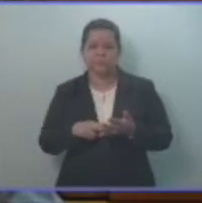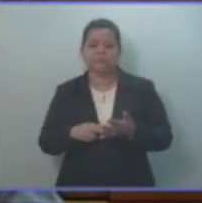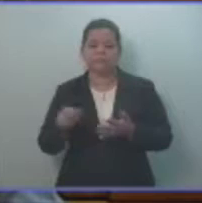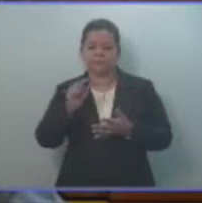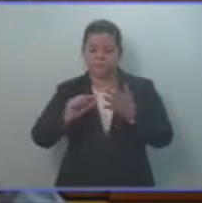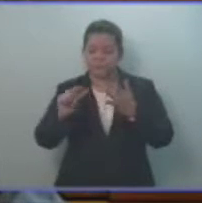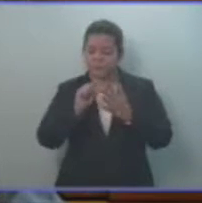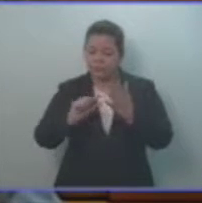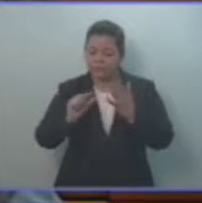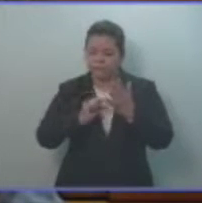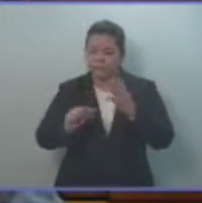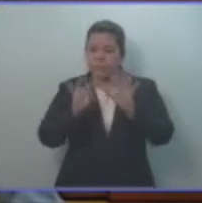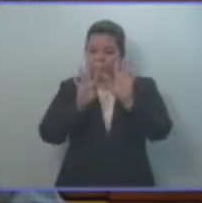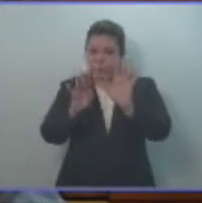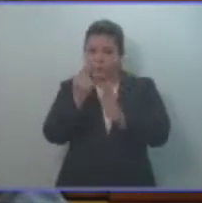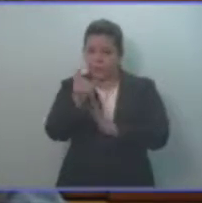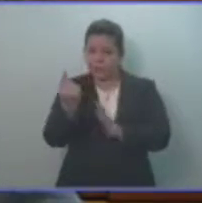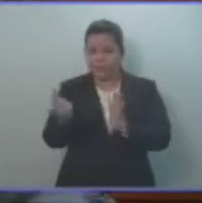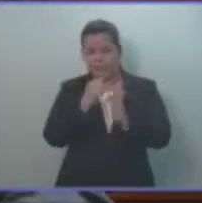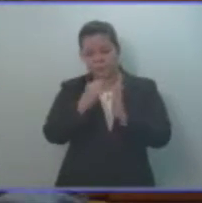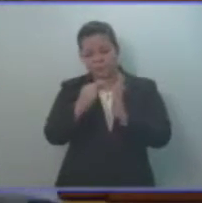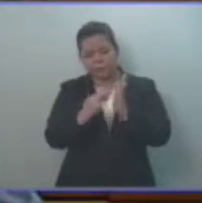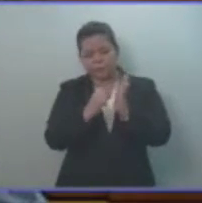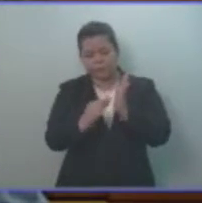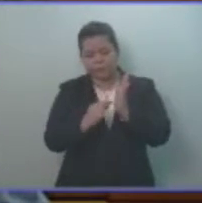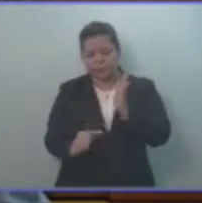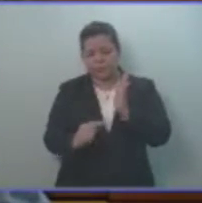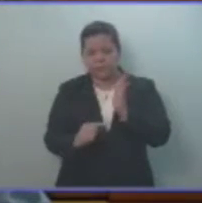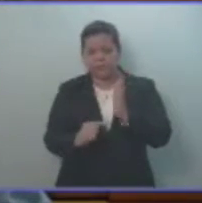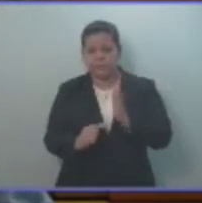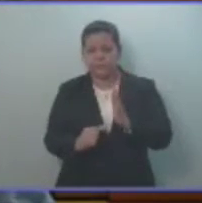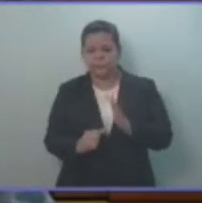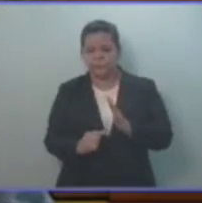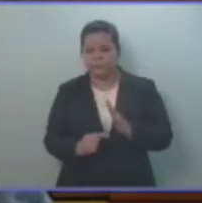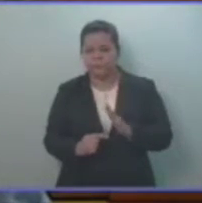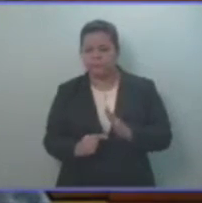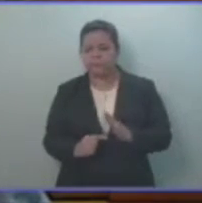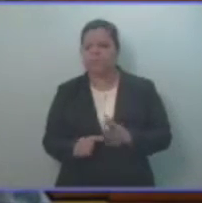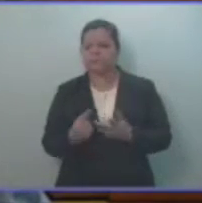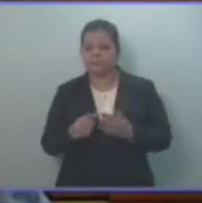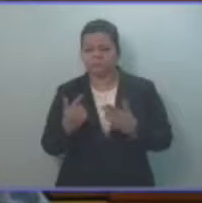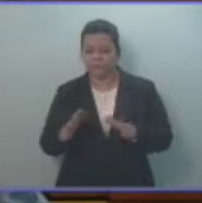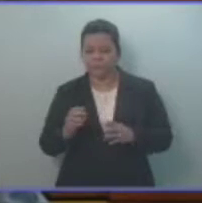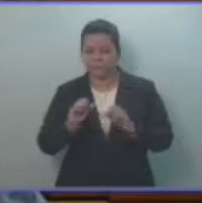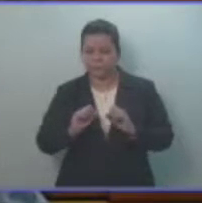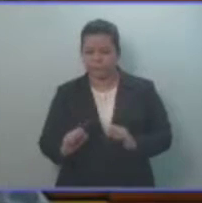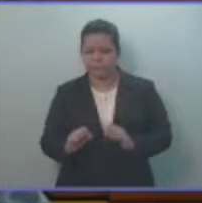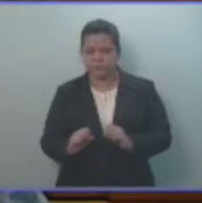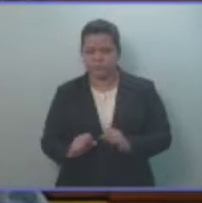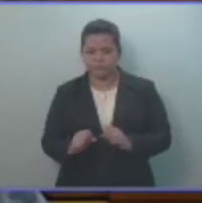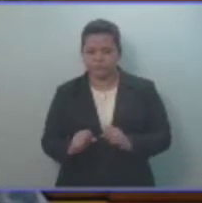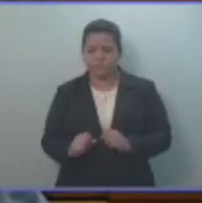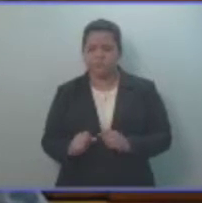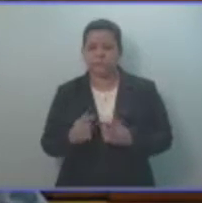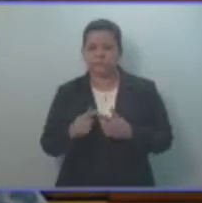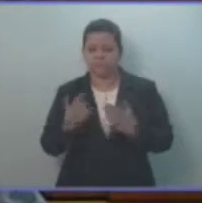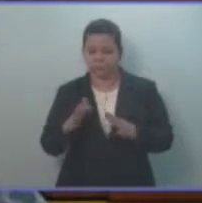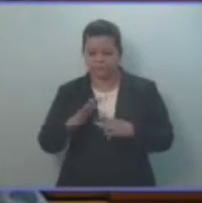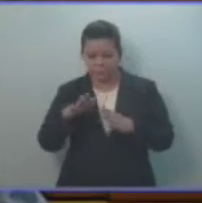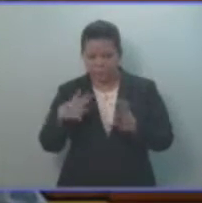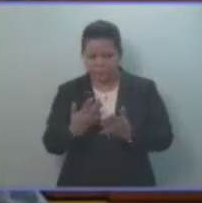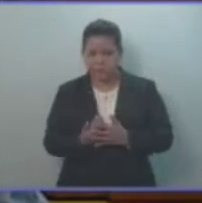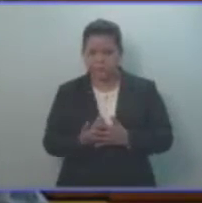nombres de las nueve víctimas de ese atentado tan fatídico para la clase sindical